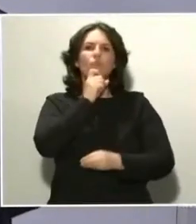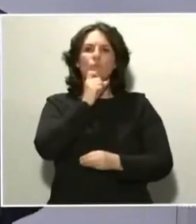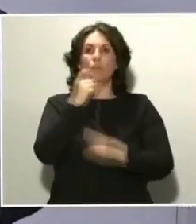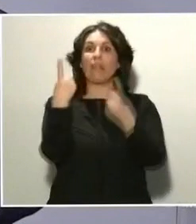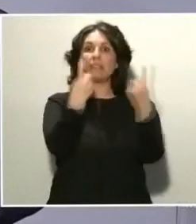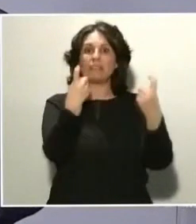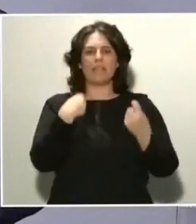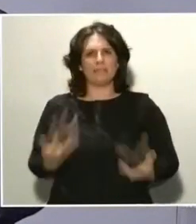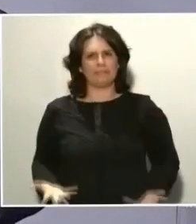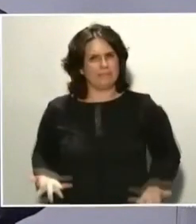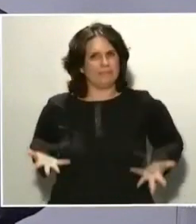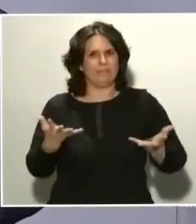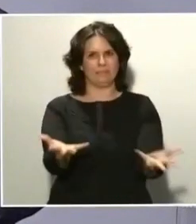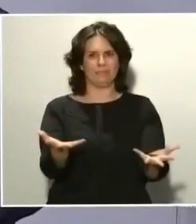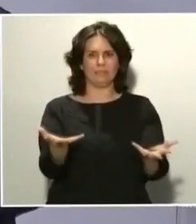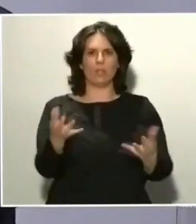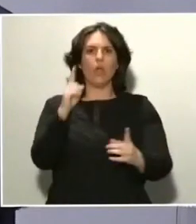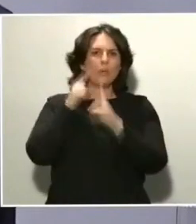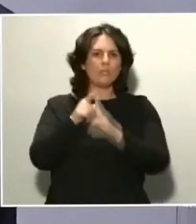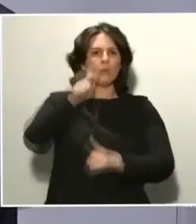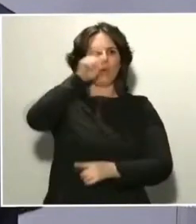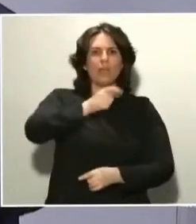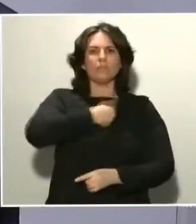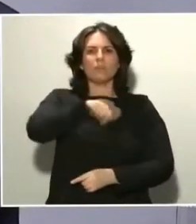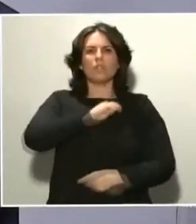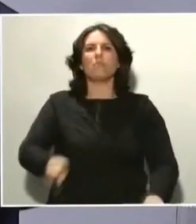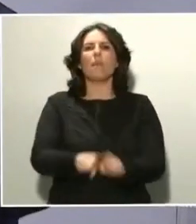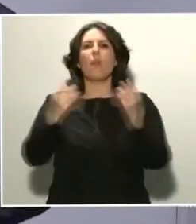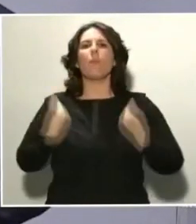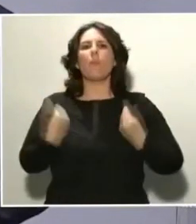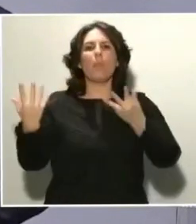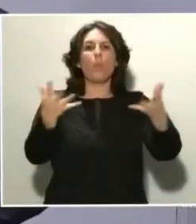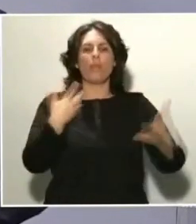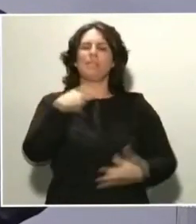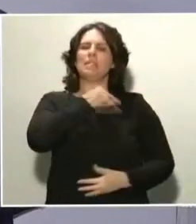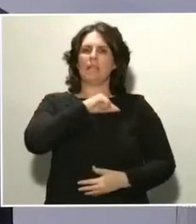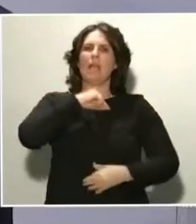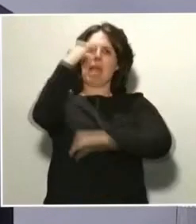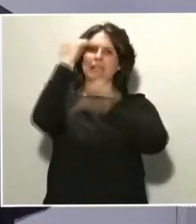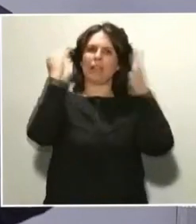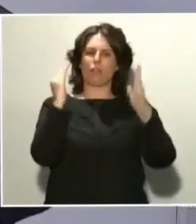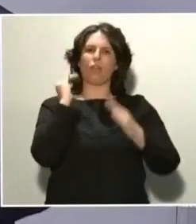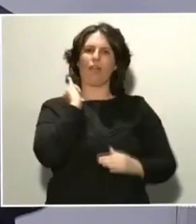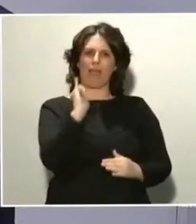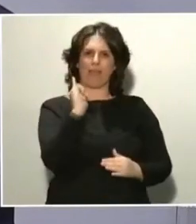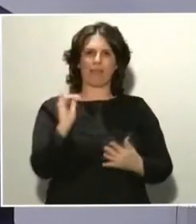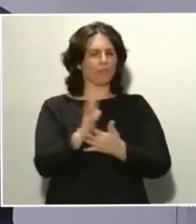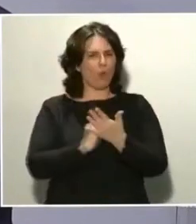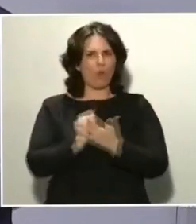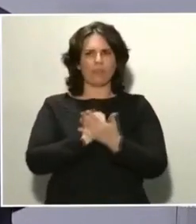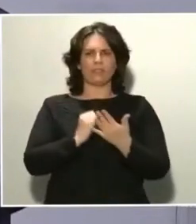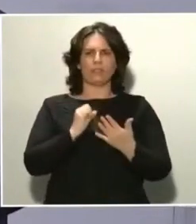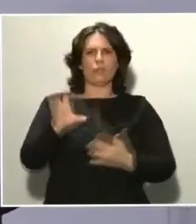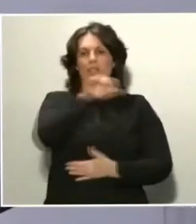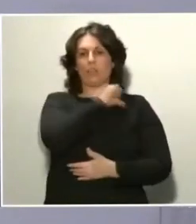los españoles, independientemente de donde vivan, se sientan atendidos por sus respectivos responsables sanitarios de las comunidades autónomas y del